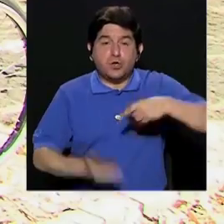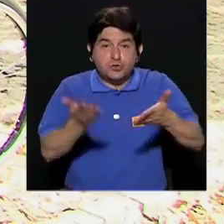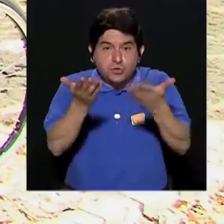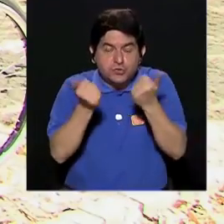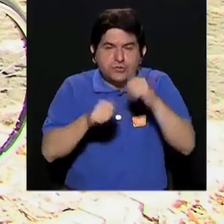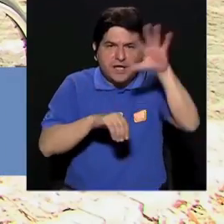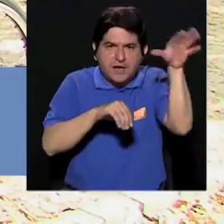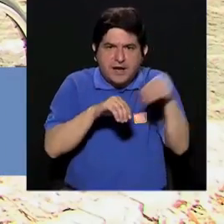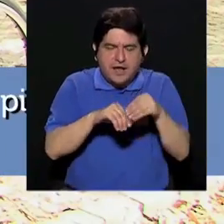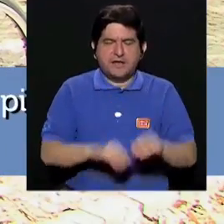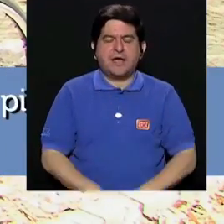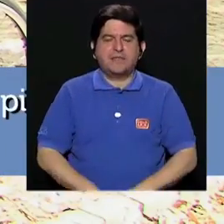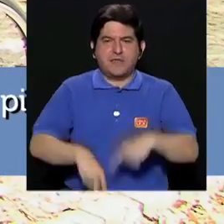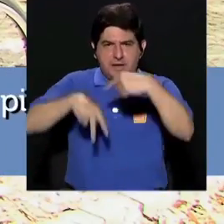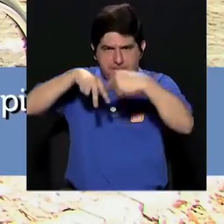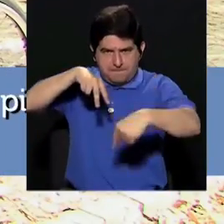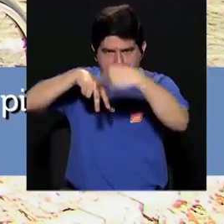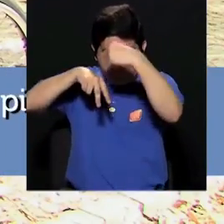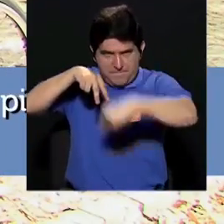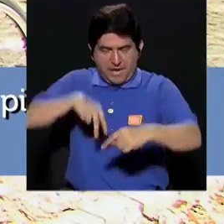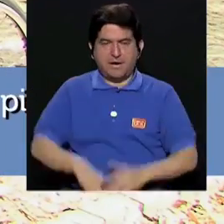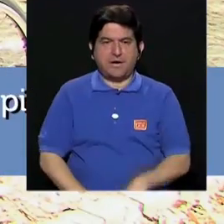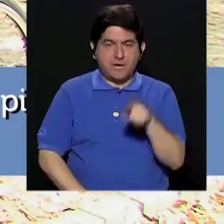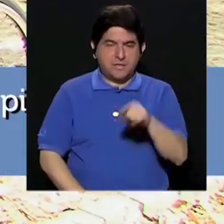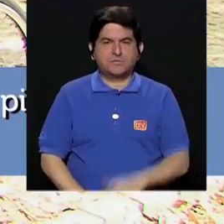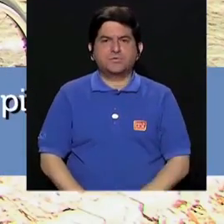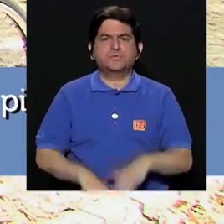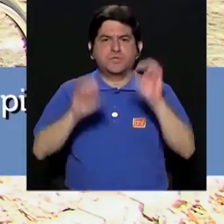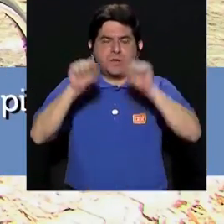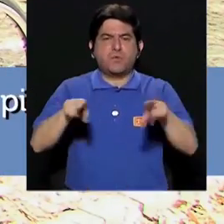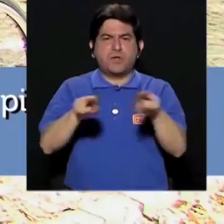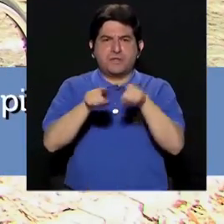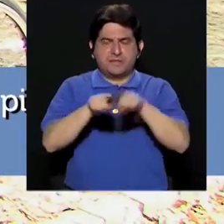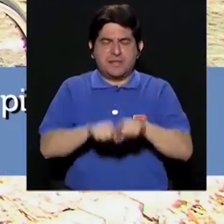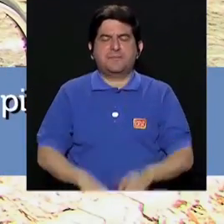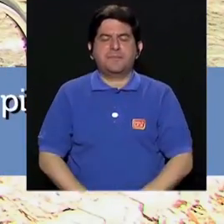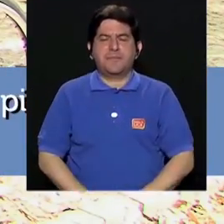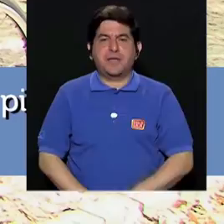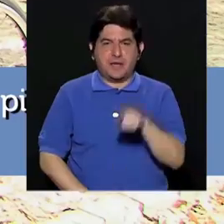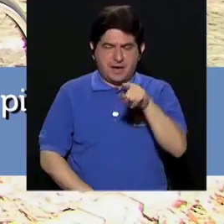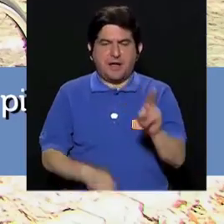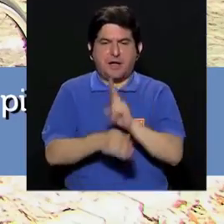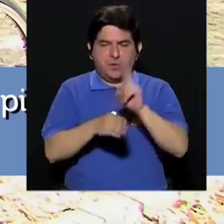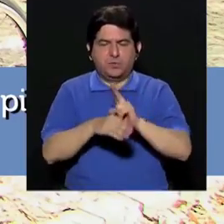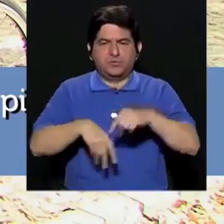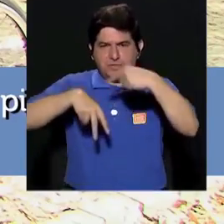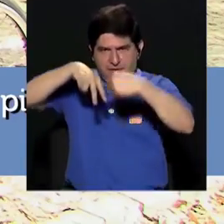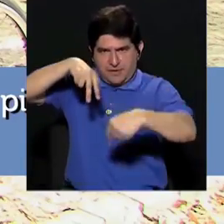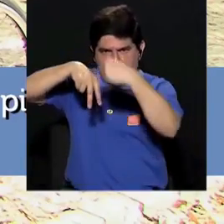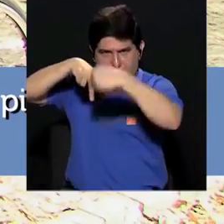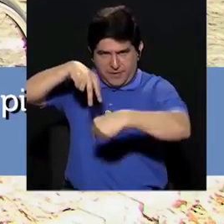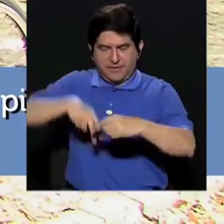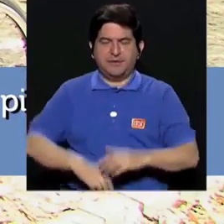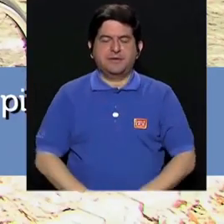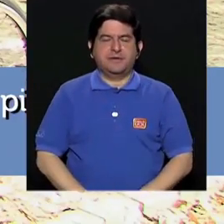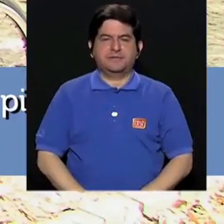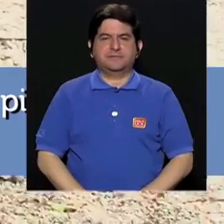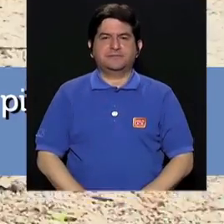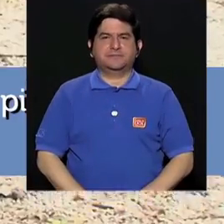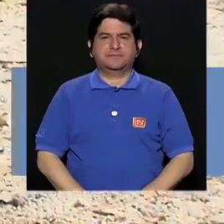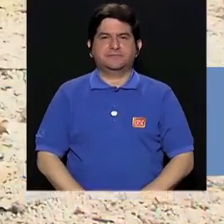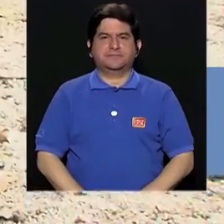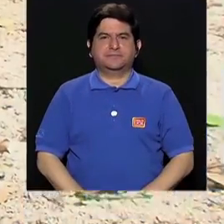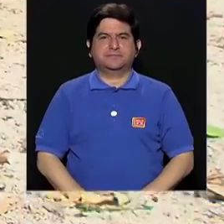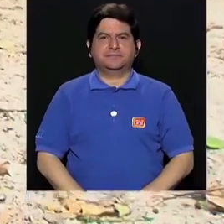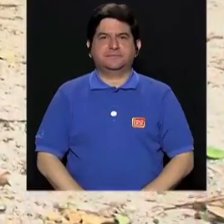y si queremos también le podemos incorporar las piernas al ejercicio. Entonces, cuando usted está haciendo esfuerzo las piernas también suben y vuelven a